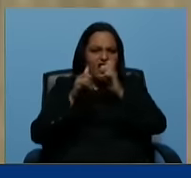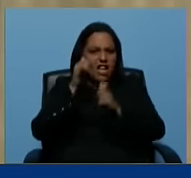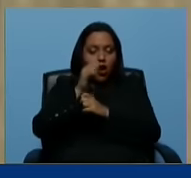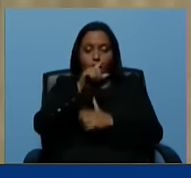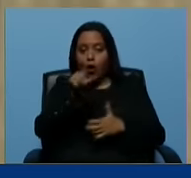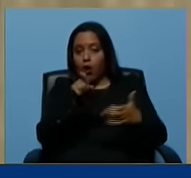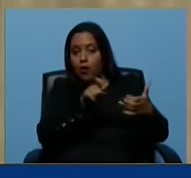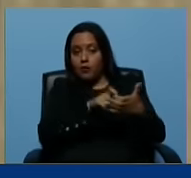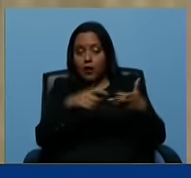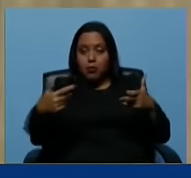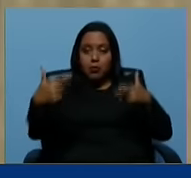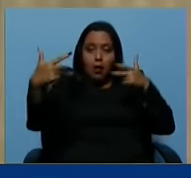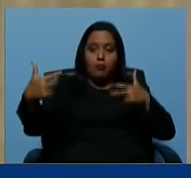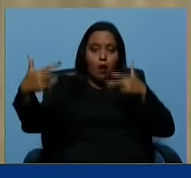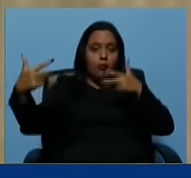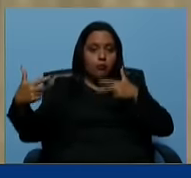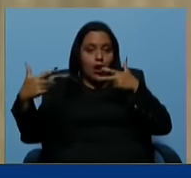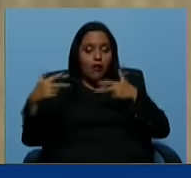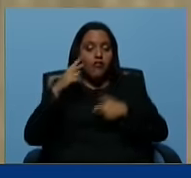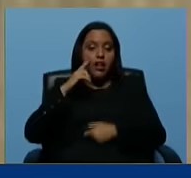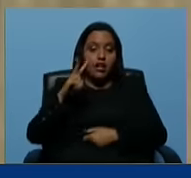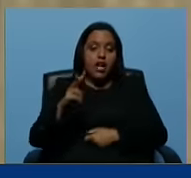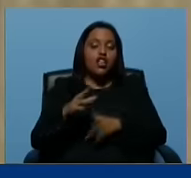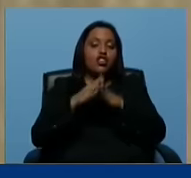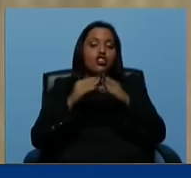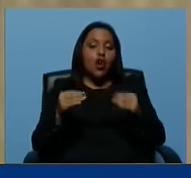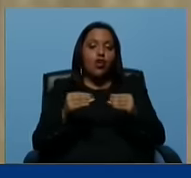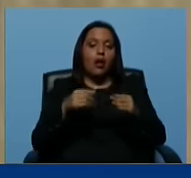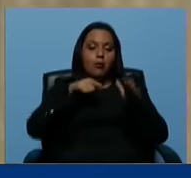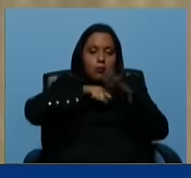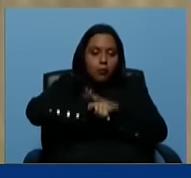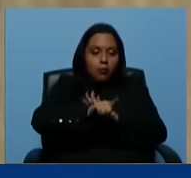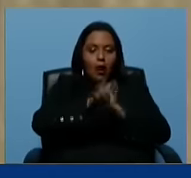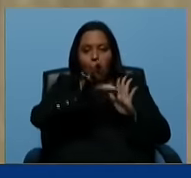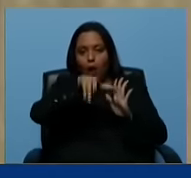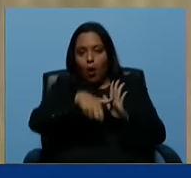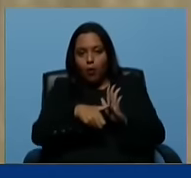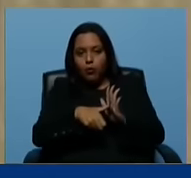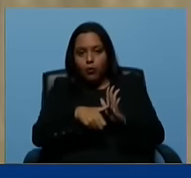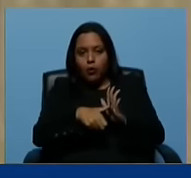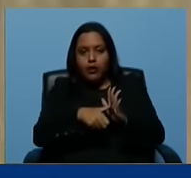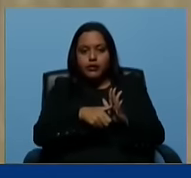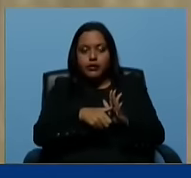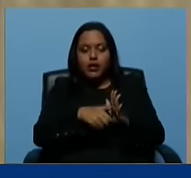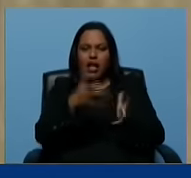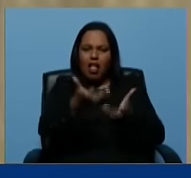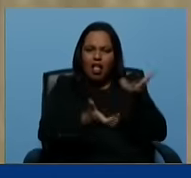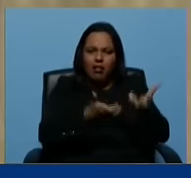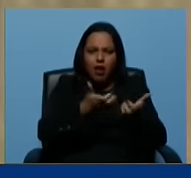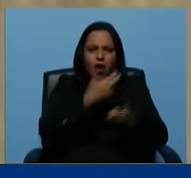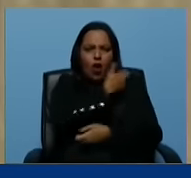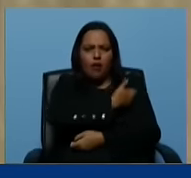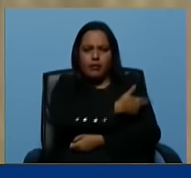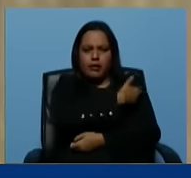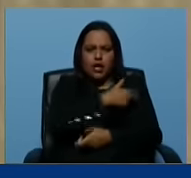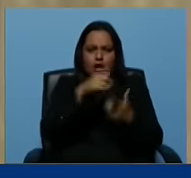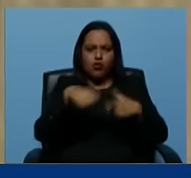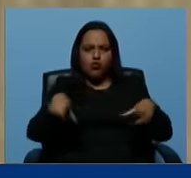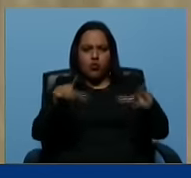y directo, en live, todos los asaltos a hospitales, centros de salud,